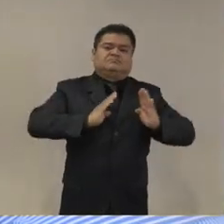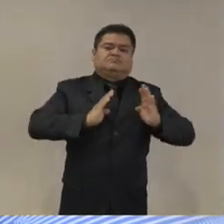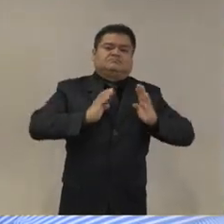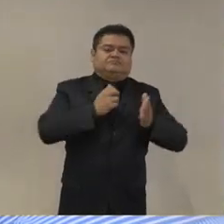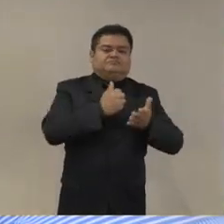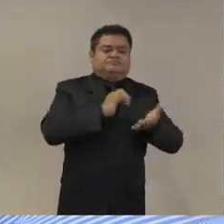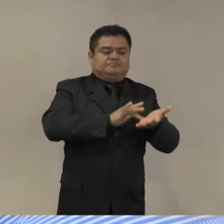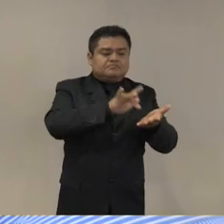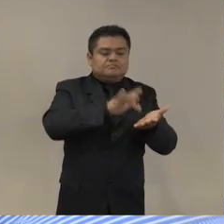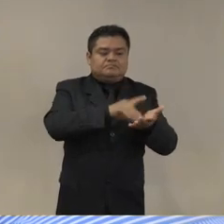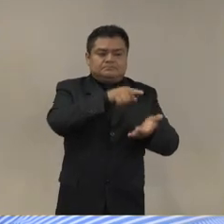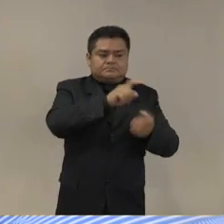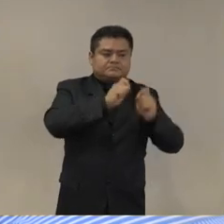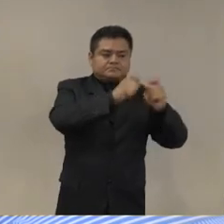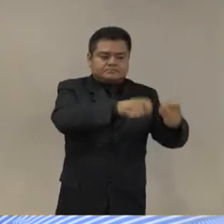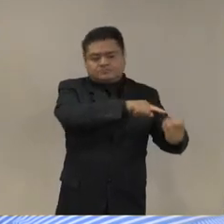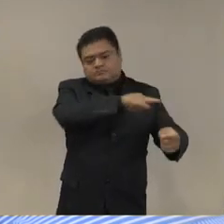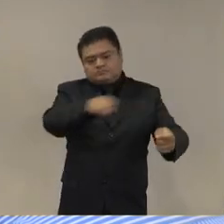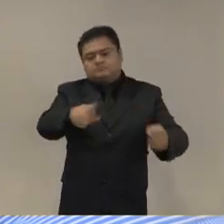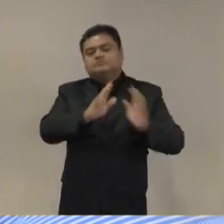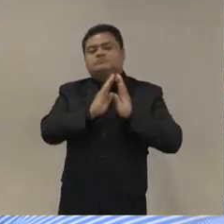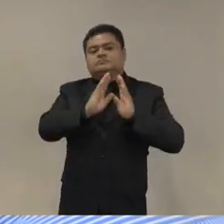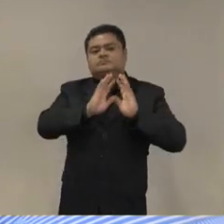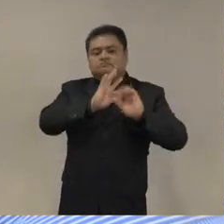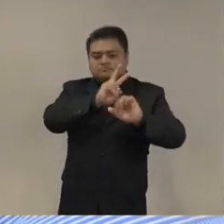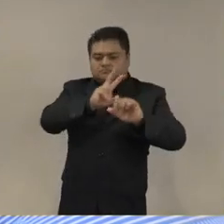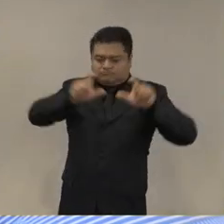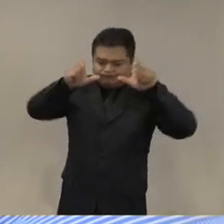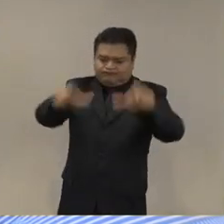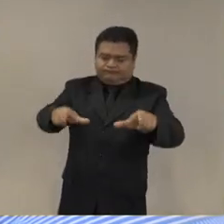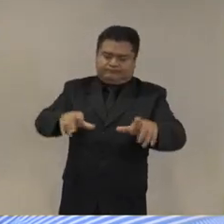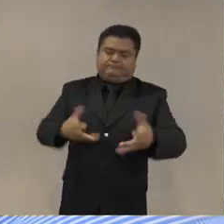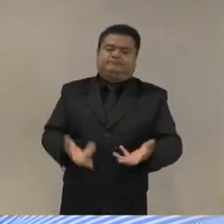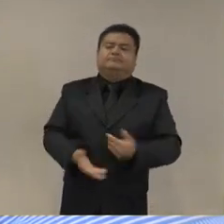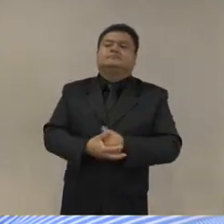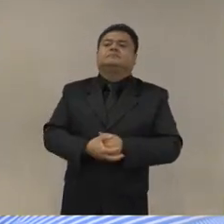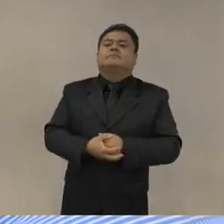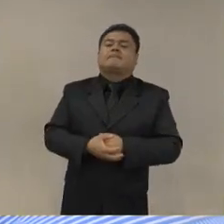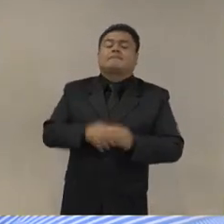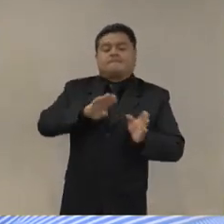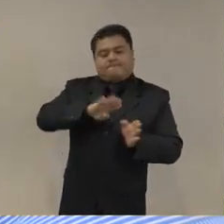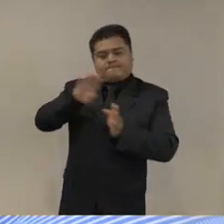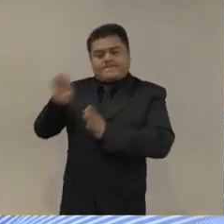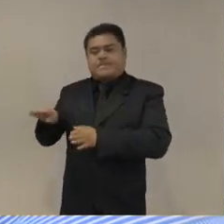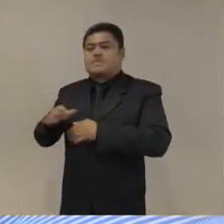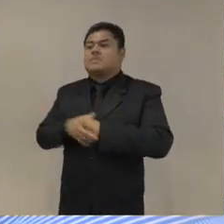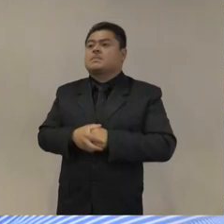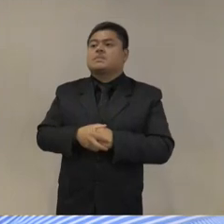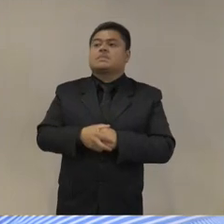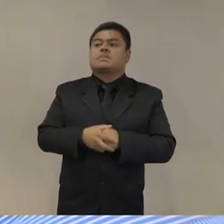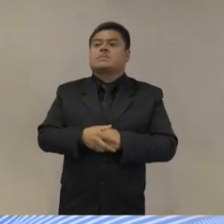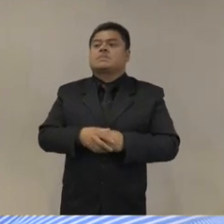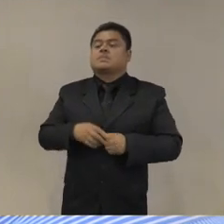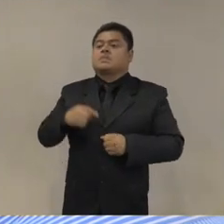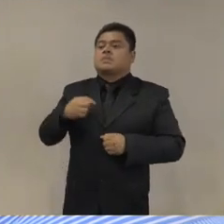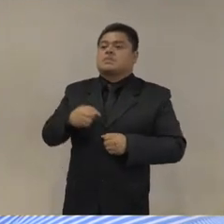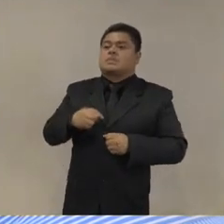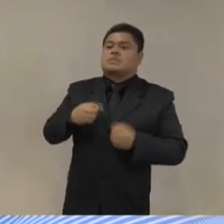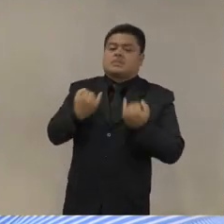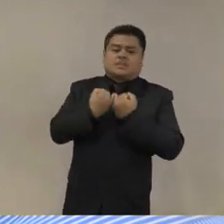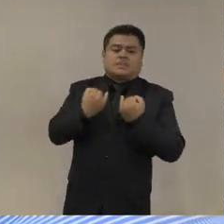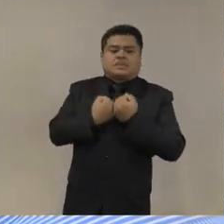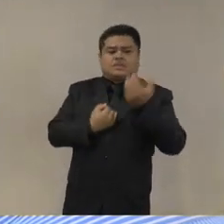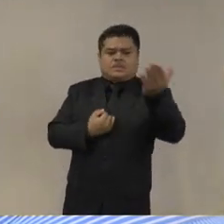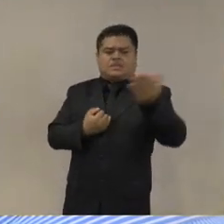Julián para desde diferentes perspectivas Anaís evidentemente también desde la perspectiva que tienes Brasil pero también lo que has trabajado en